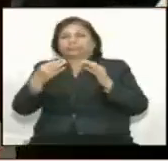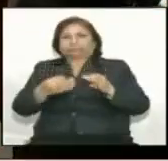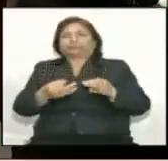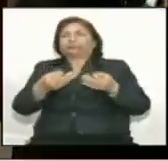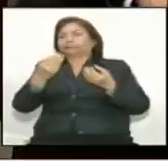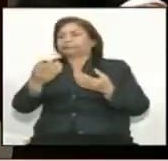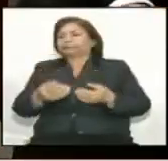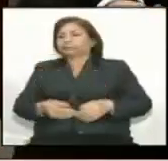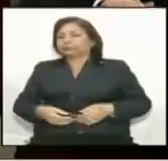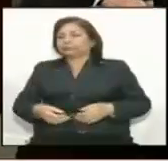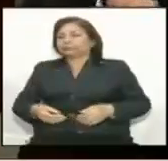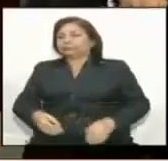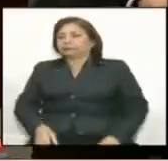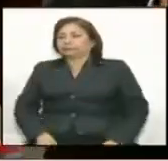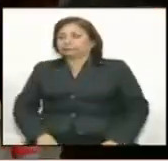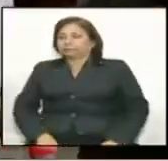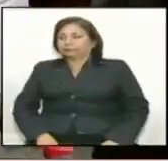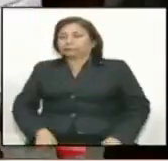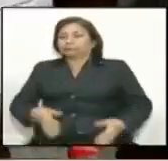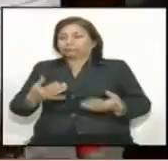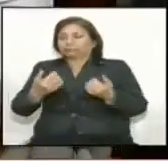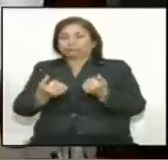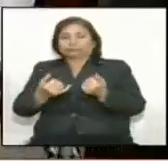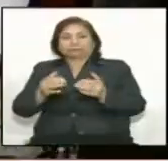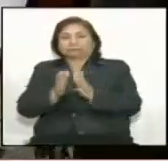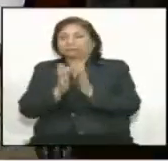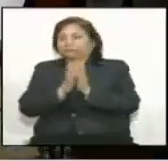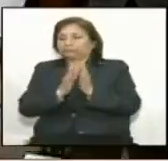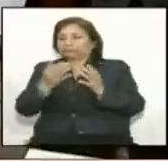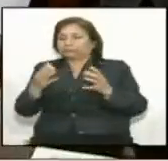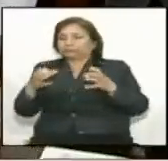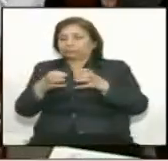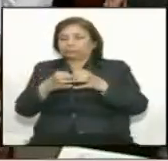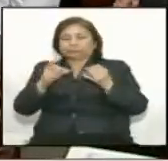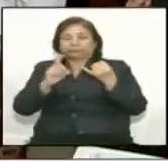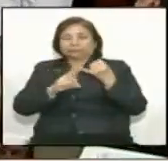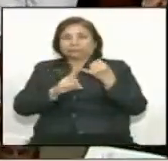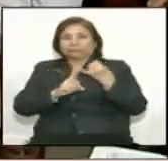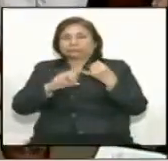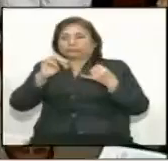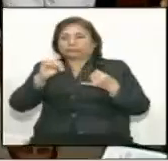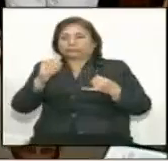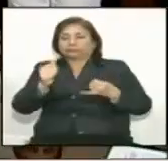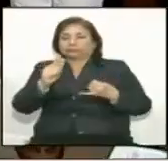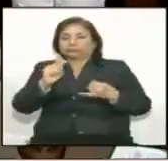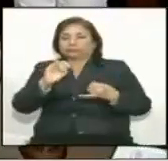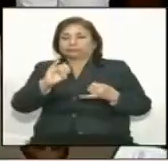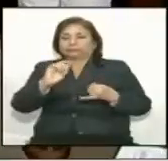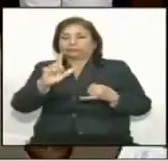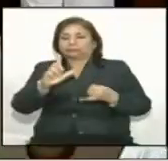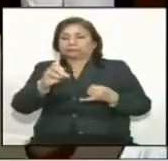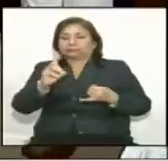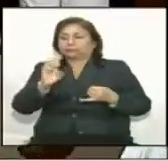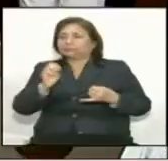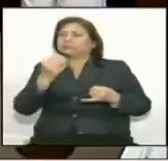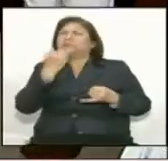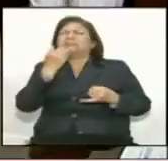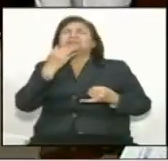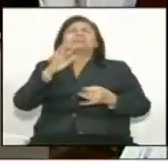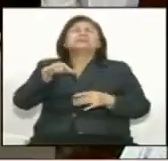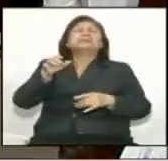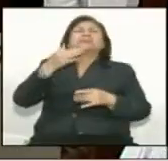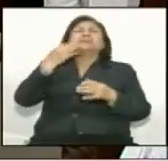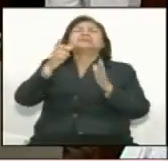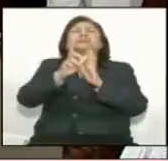reflexión a nuestros colegas, no nos olvidemos que la palabra del día es legitimidad. Necesitamos una lista legítima. Ya